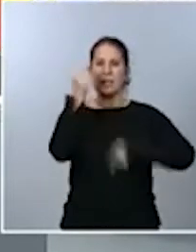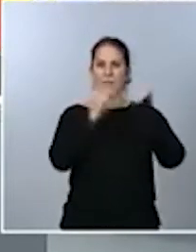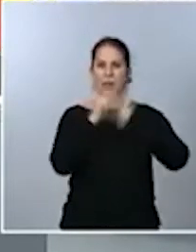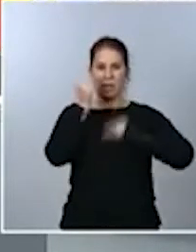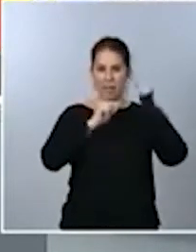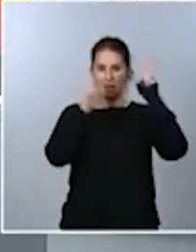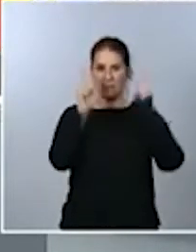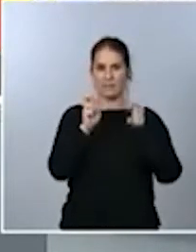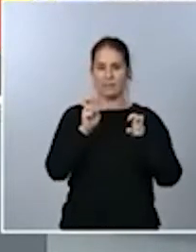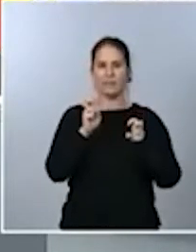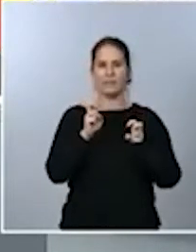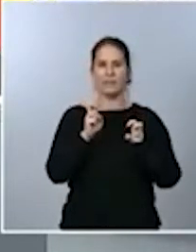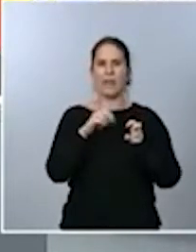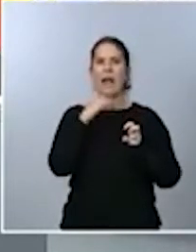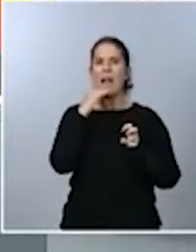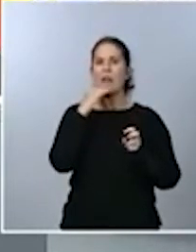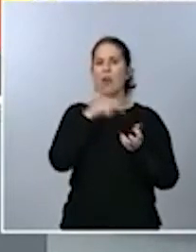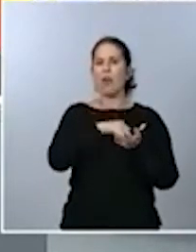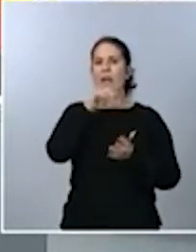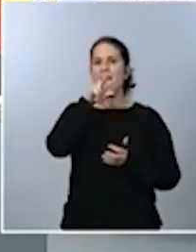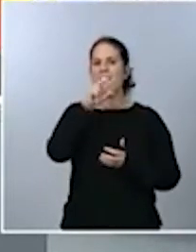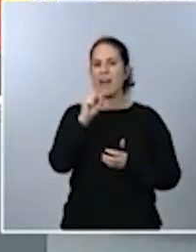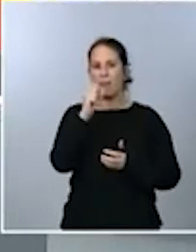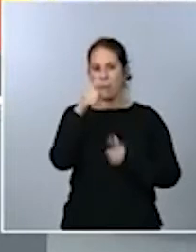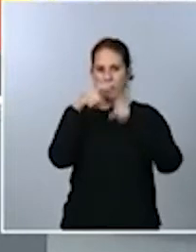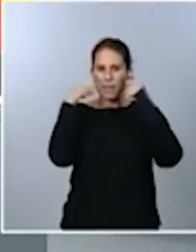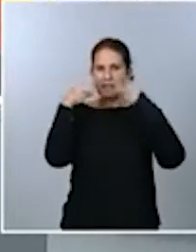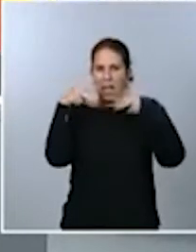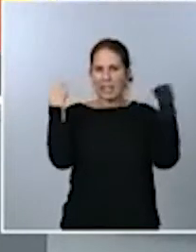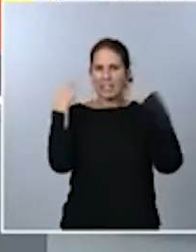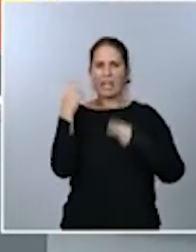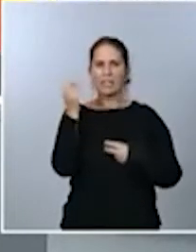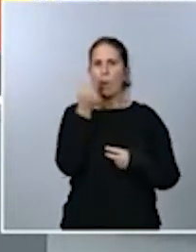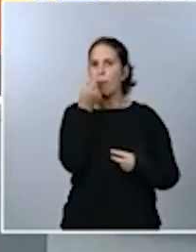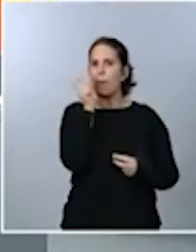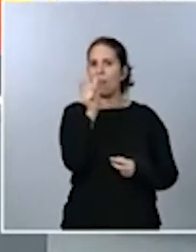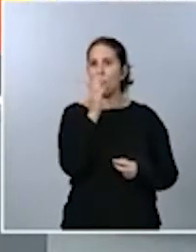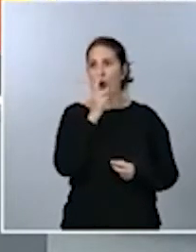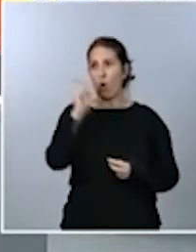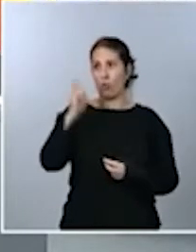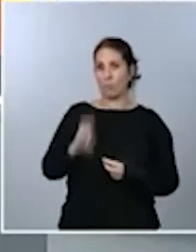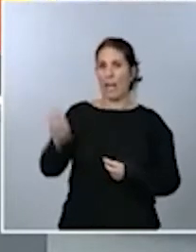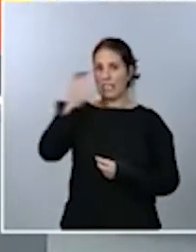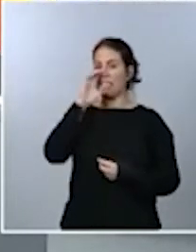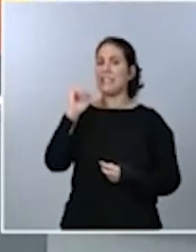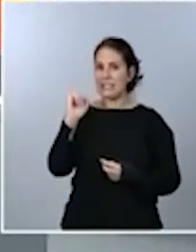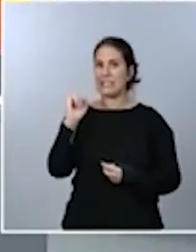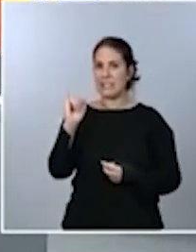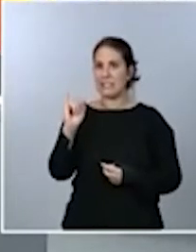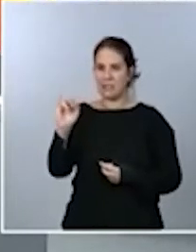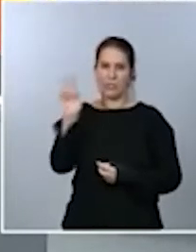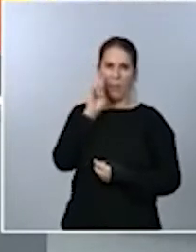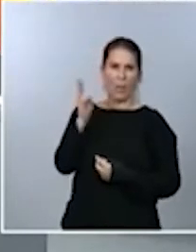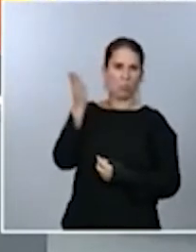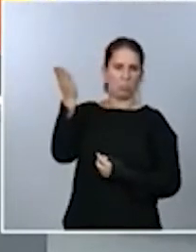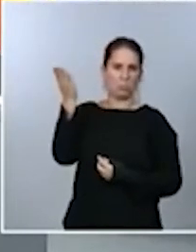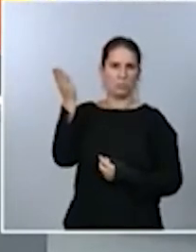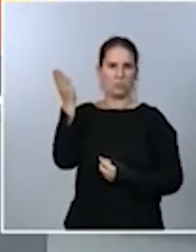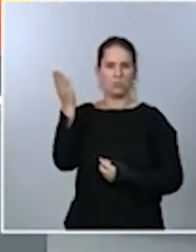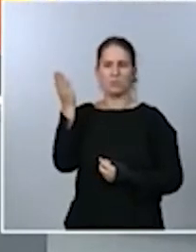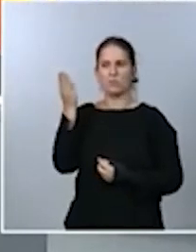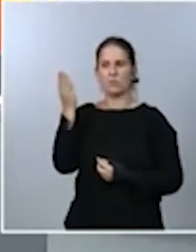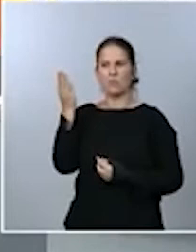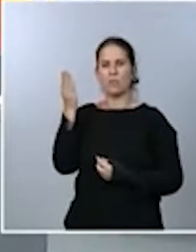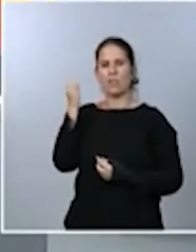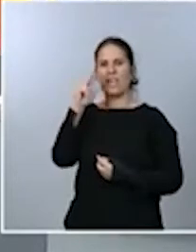gesto con el IVA de las mascarillas o con ese precio? Porque en otros países europeos sí se ha visto cómo se ha podido tocar esa